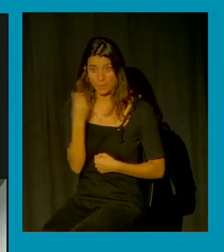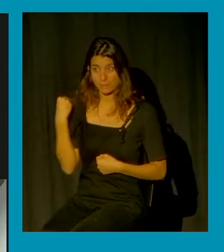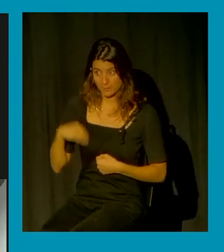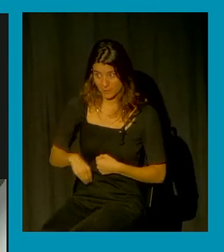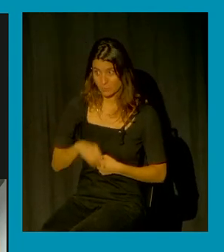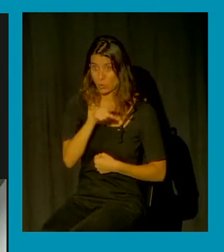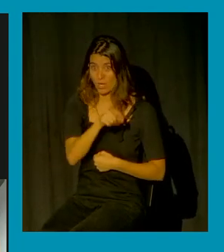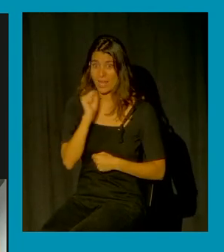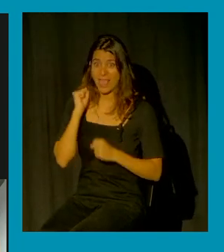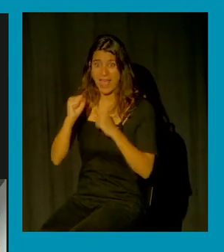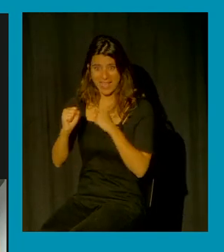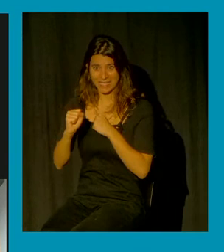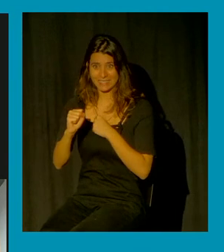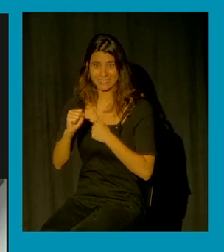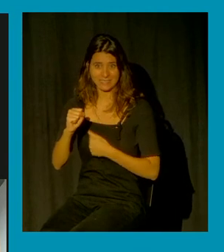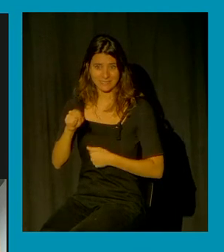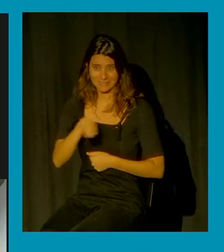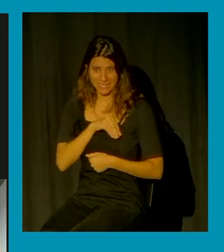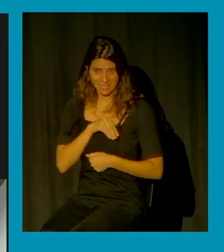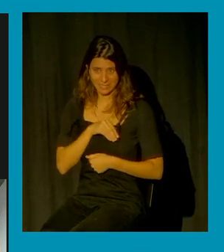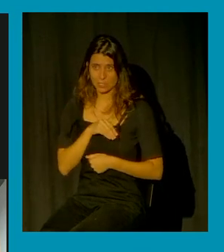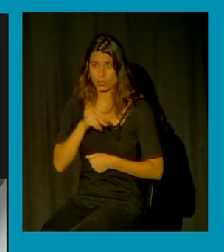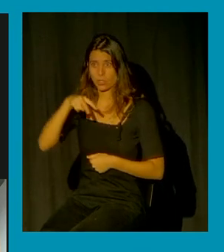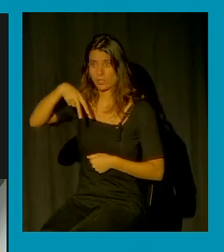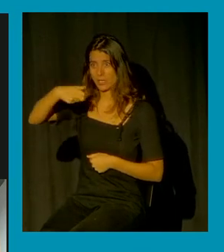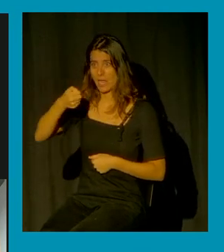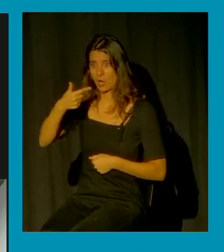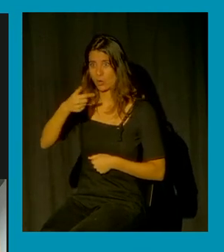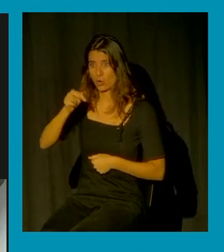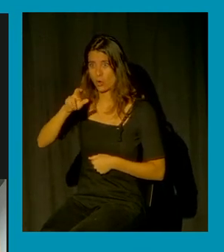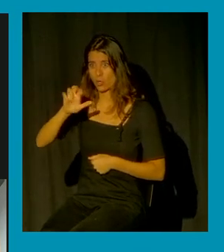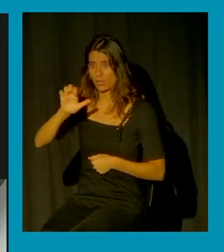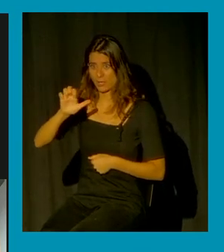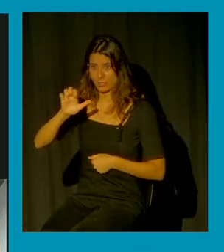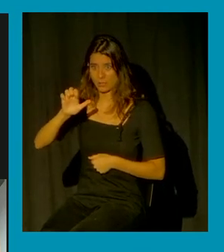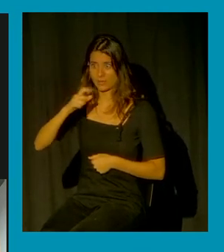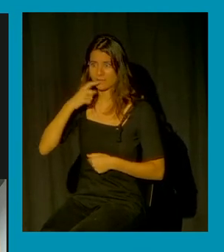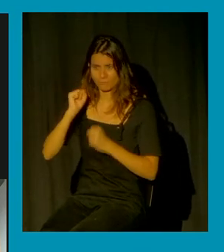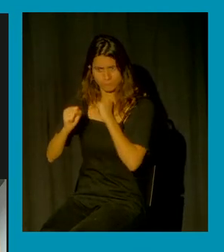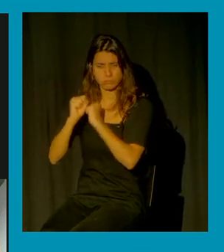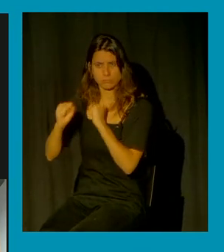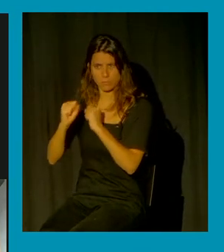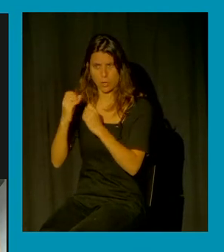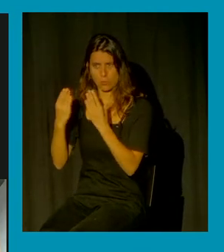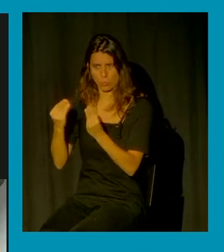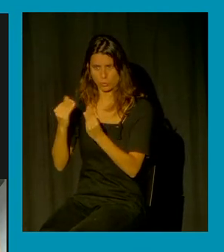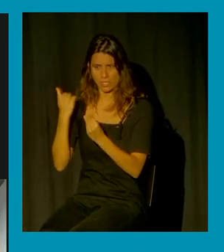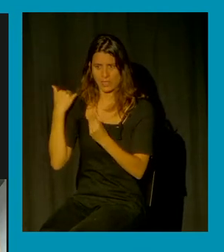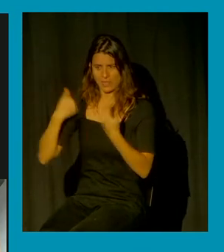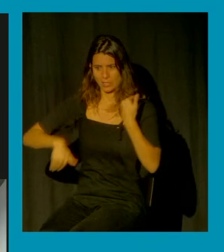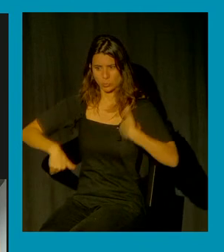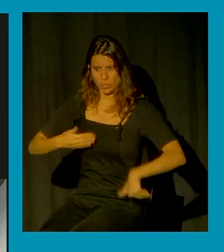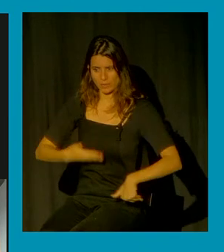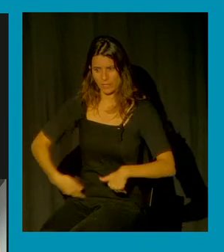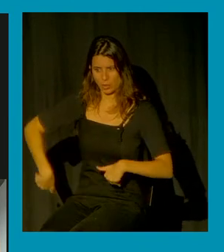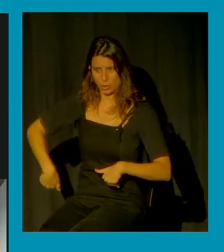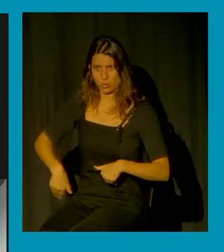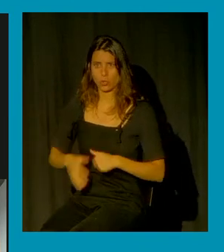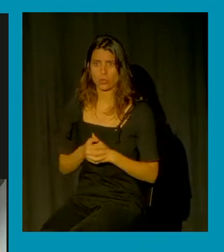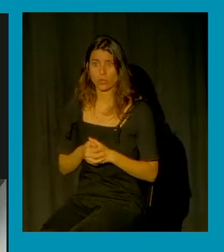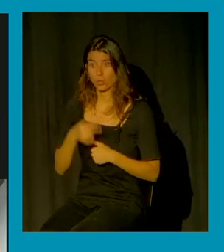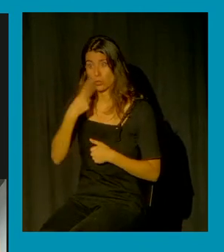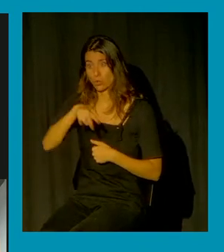varias puñaladas y descuartizó a Nagore Lafage en los San Fermines y este es el titular que nos encontramos de él en el